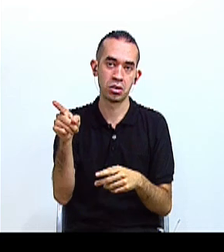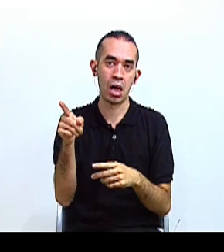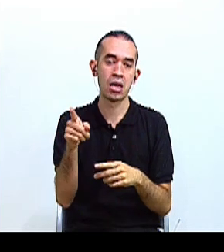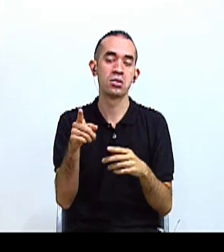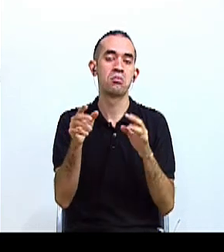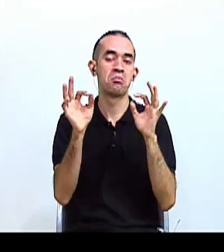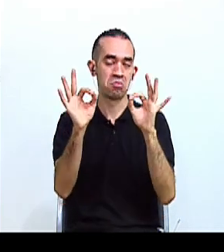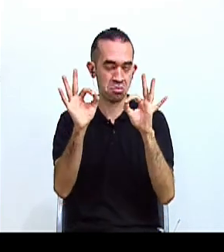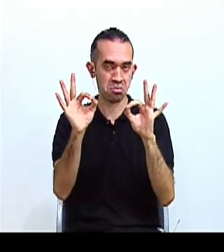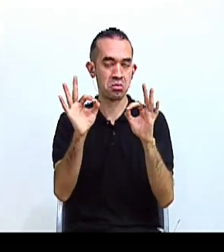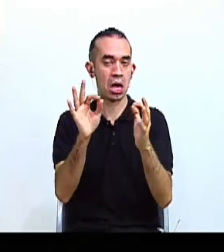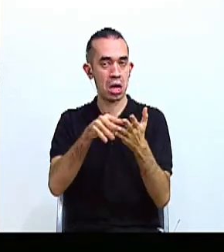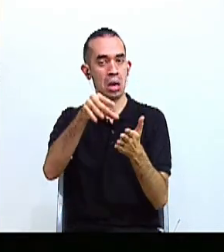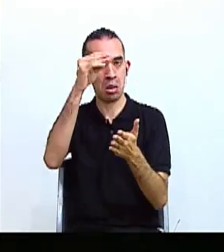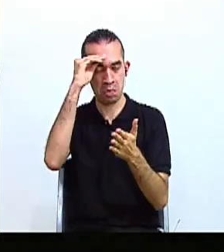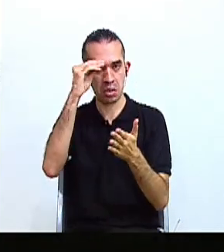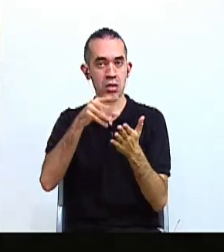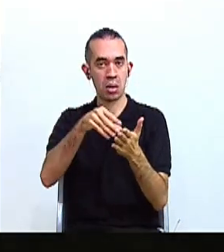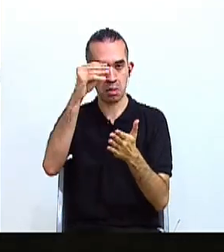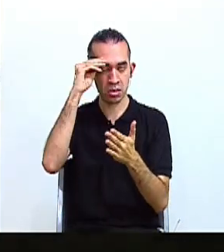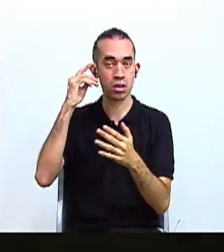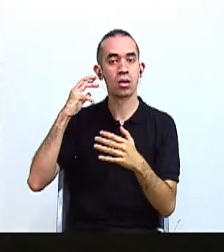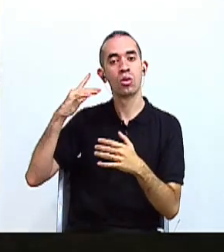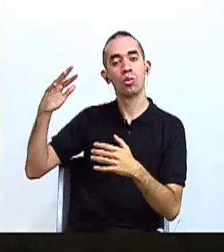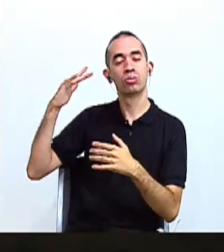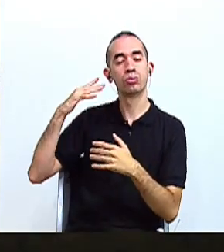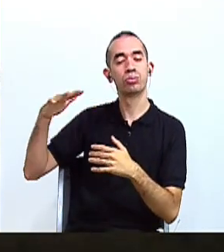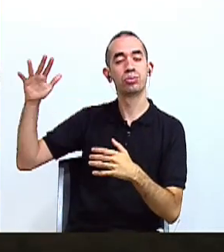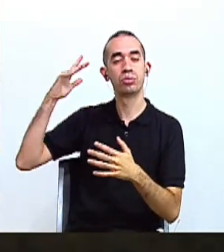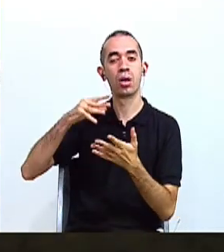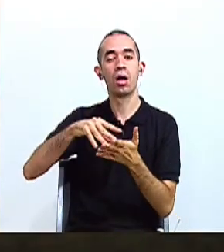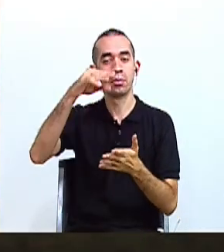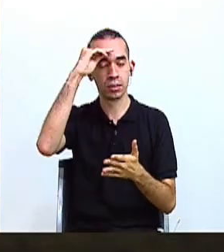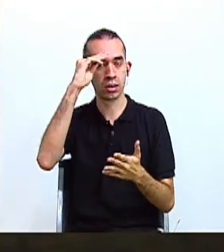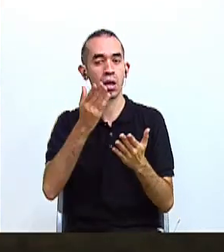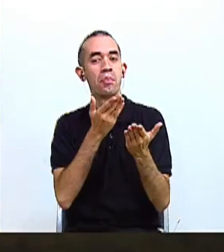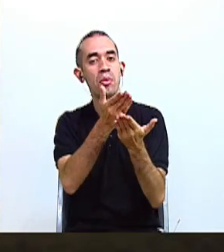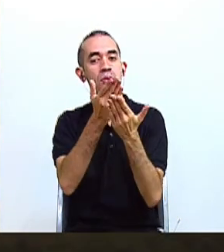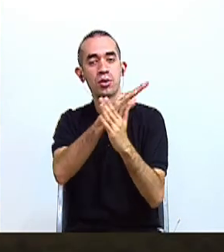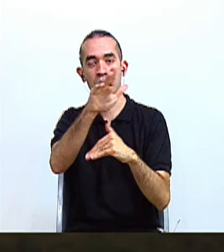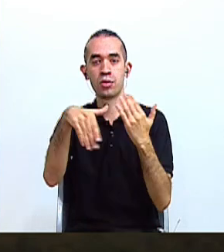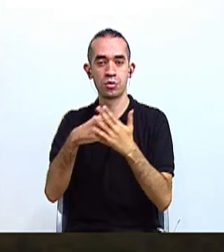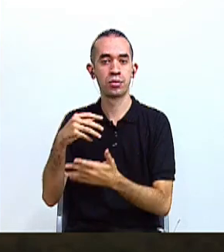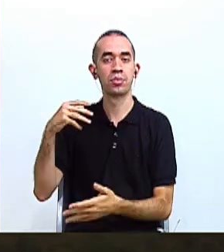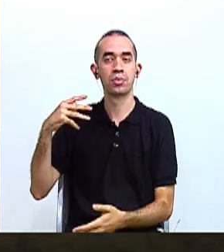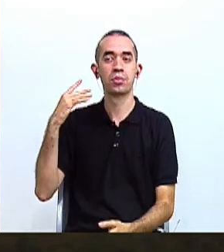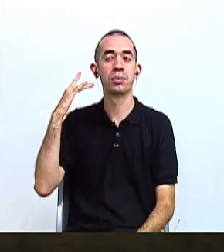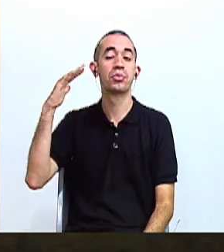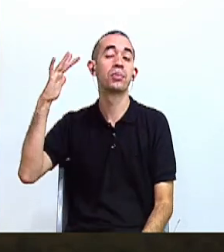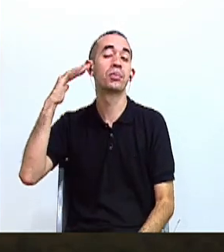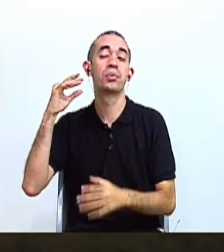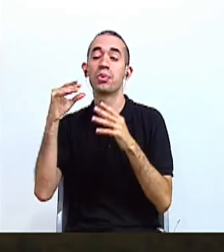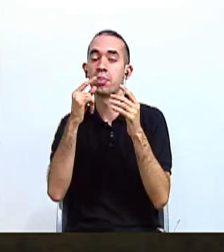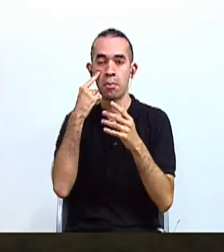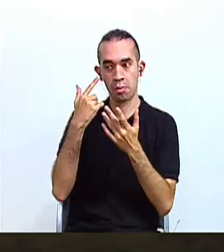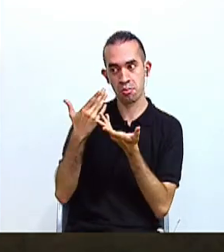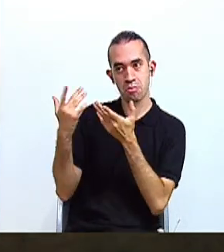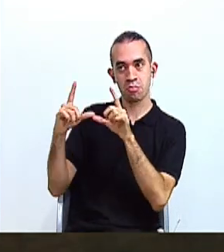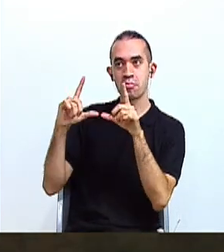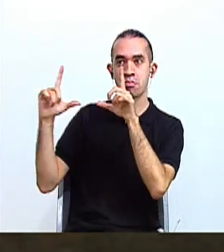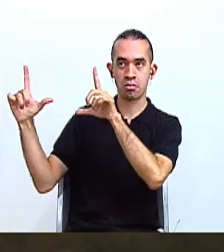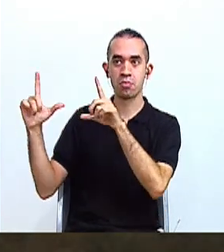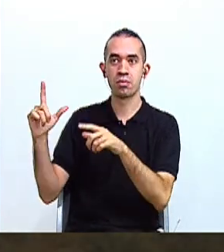favorable para todos ustedes, para el enriquecimiento, para el aporte de todos nosotros. Los dejo con estas imágenes